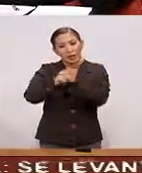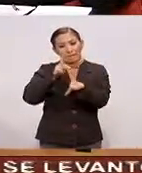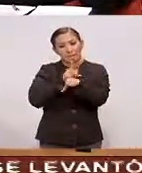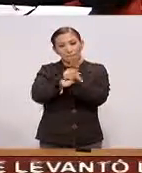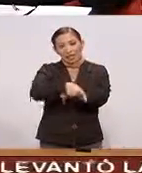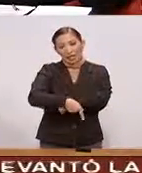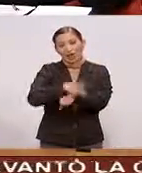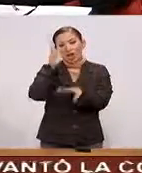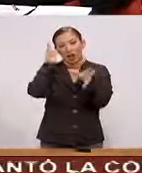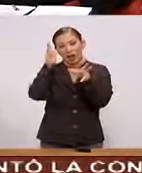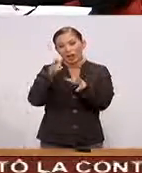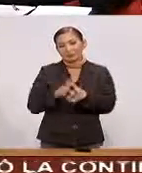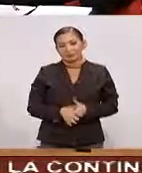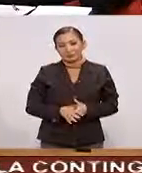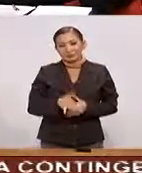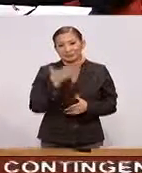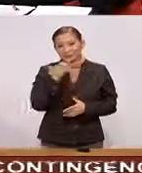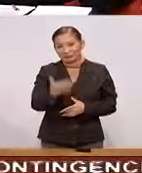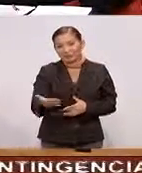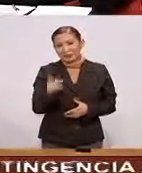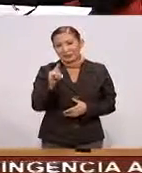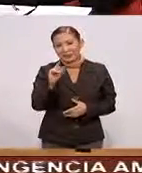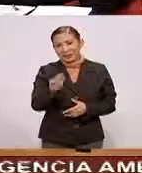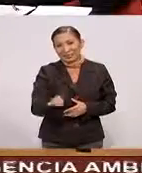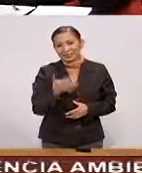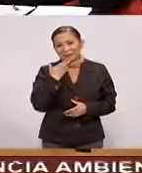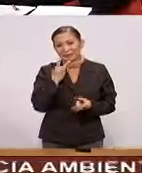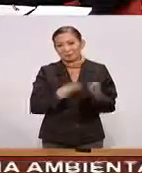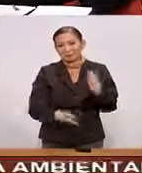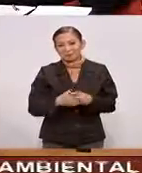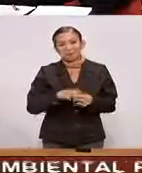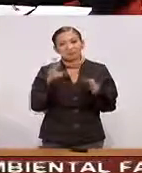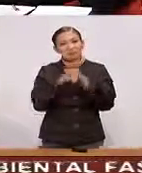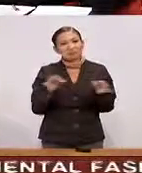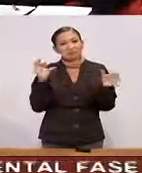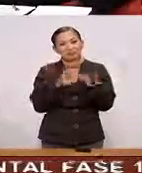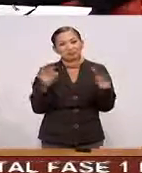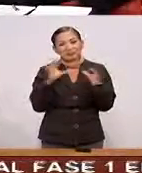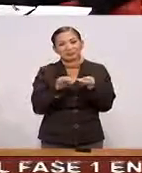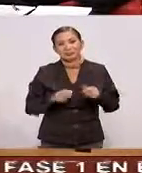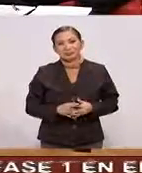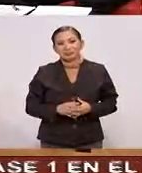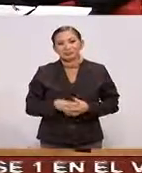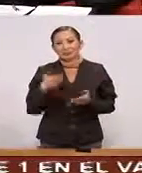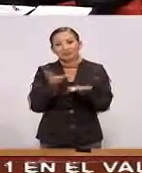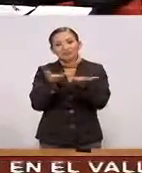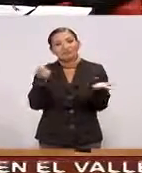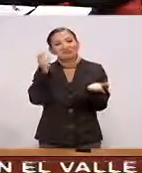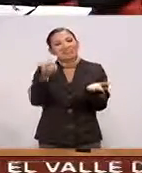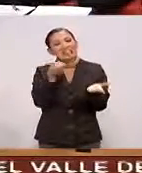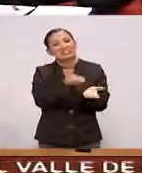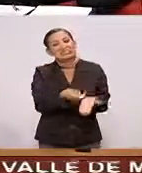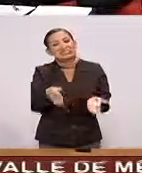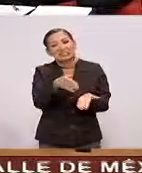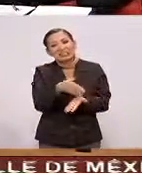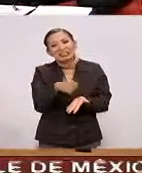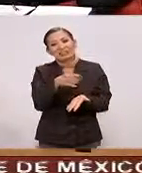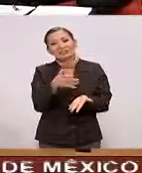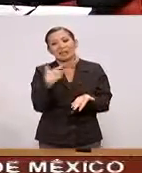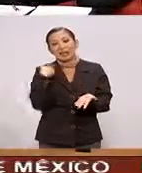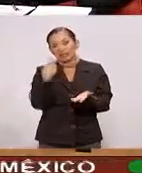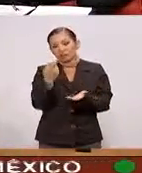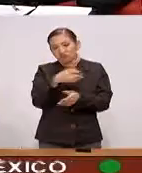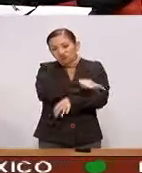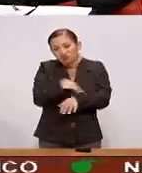Josué ¿Cómo estás? bien Pati Bienvenido Josué Platícanos Platícanos al auditorio De qué se trata Este